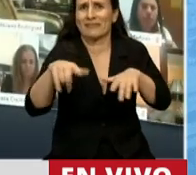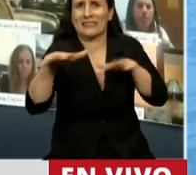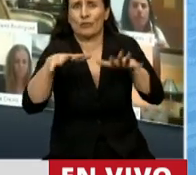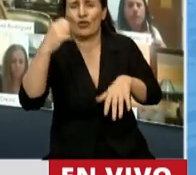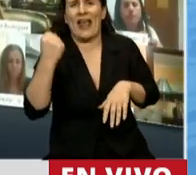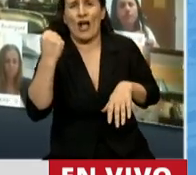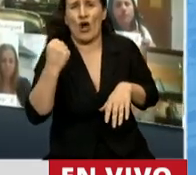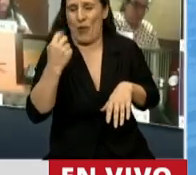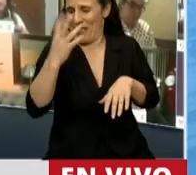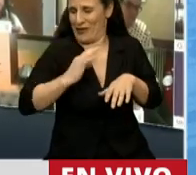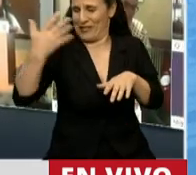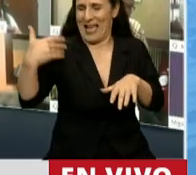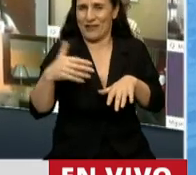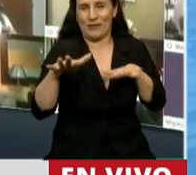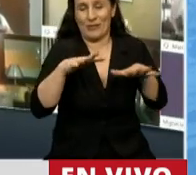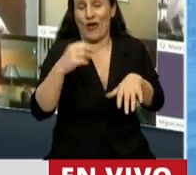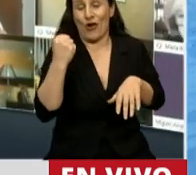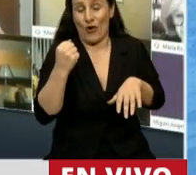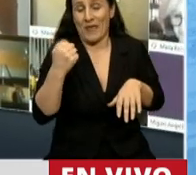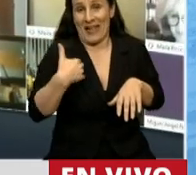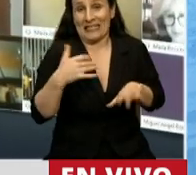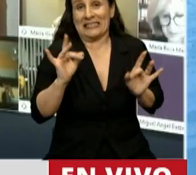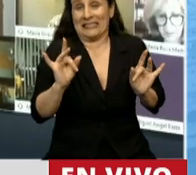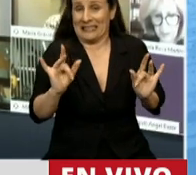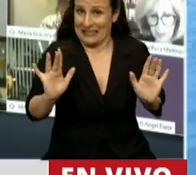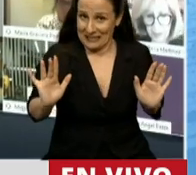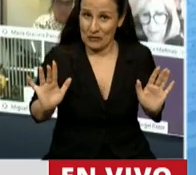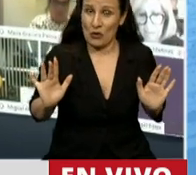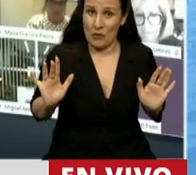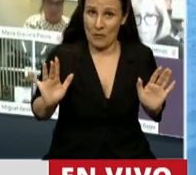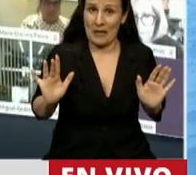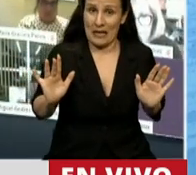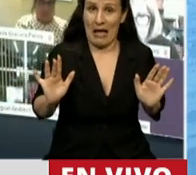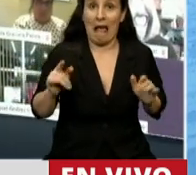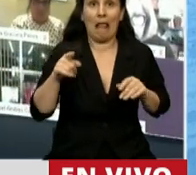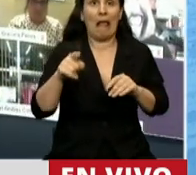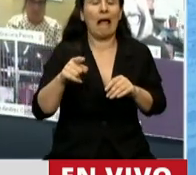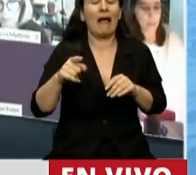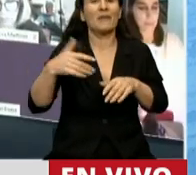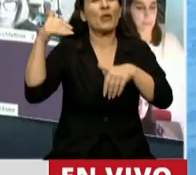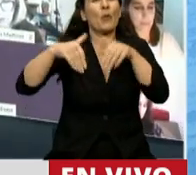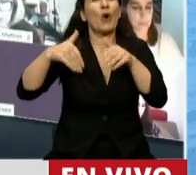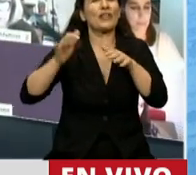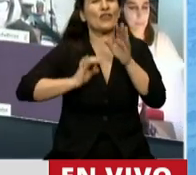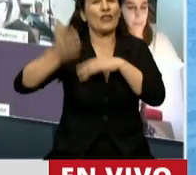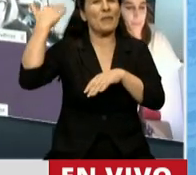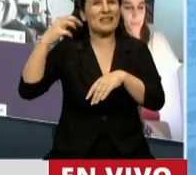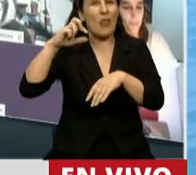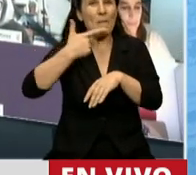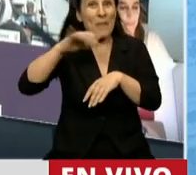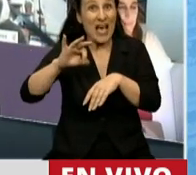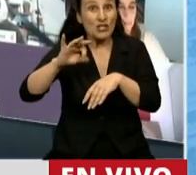argentina los últimos dos años y que fue muy fuerte y que particularmente se aceleró después de las PASO. Hay que decirlo,